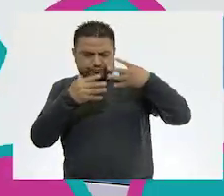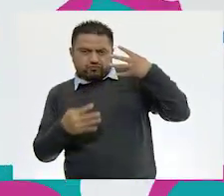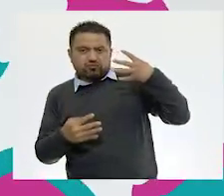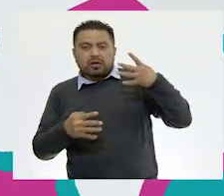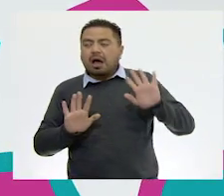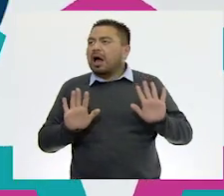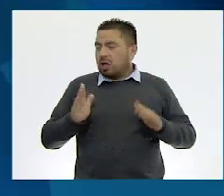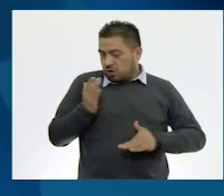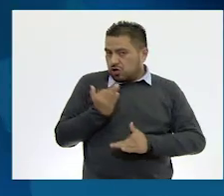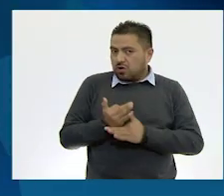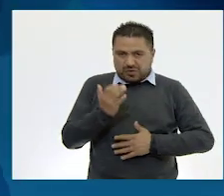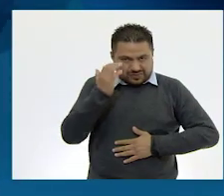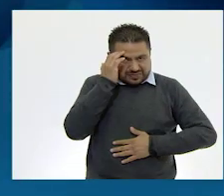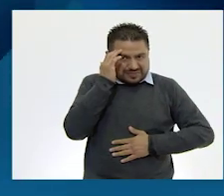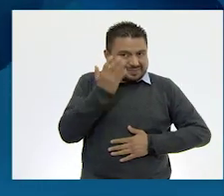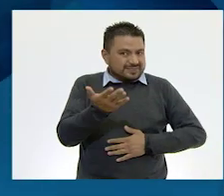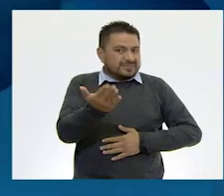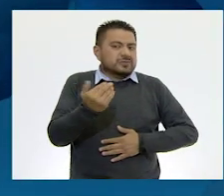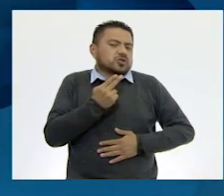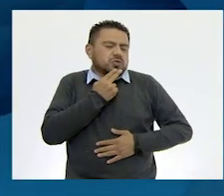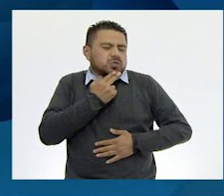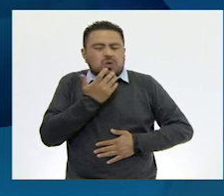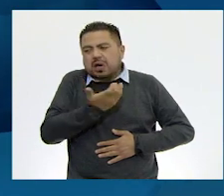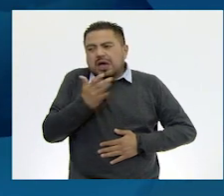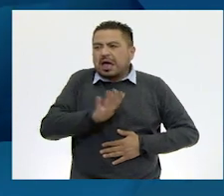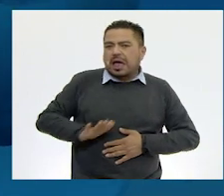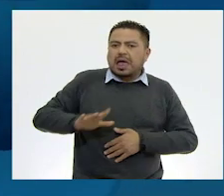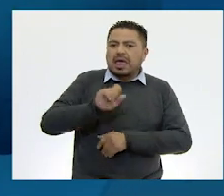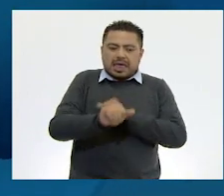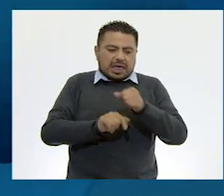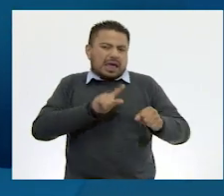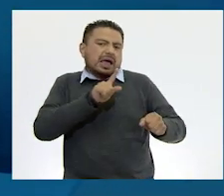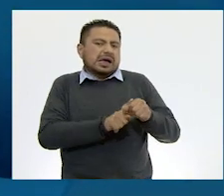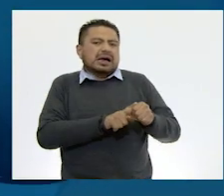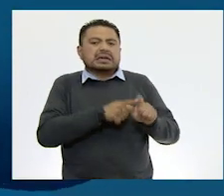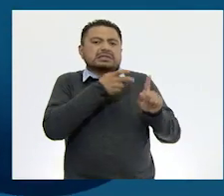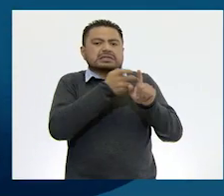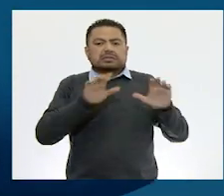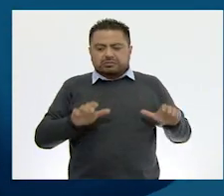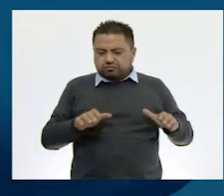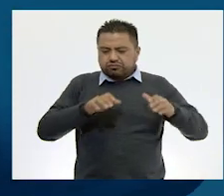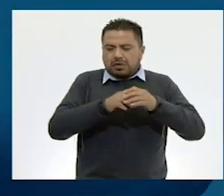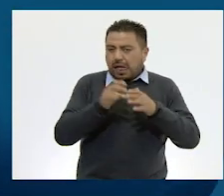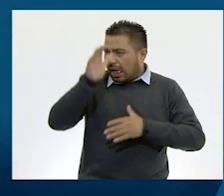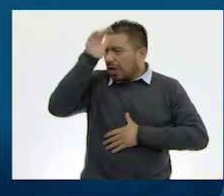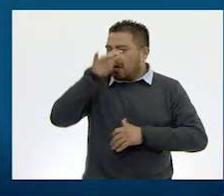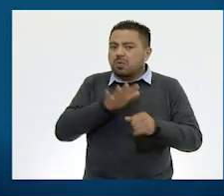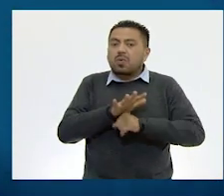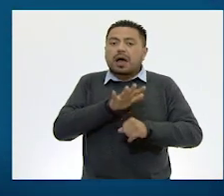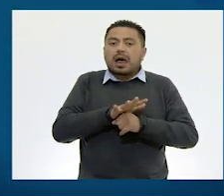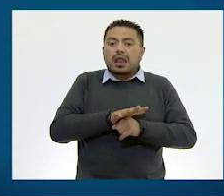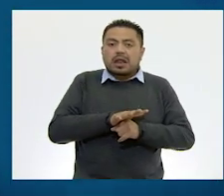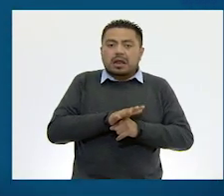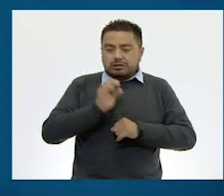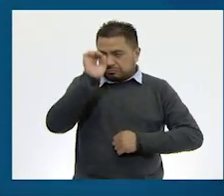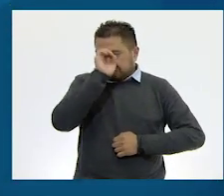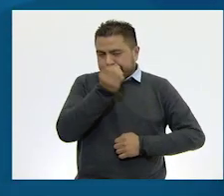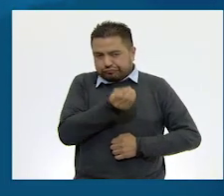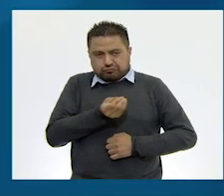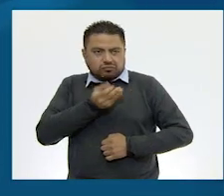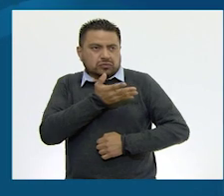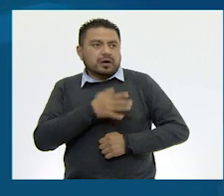Vamos a conocer. Usualmente, las especies endémicas se clasifican de acuerdo con ciertos criterios.